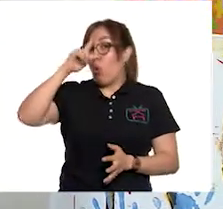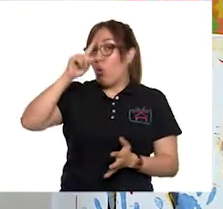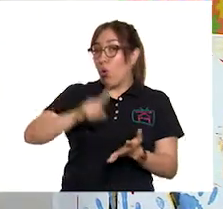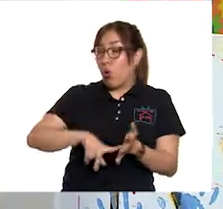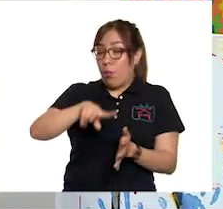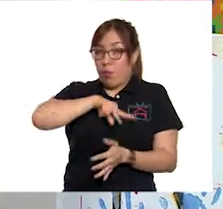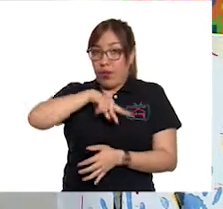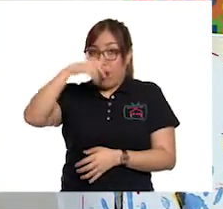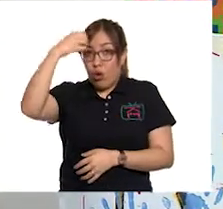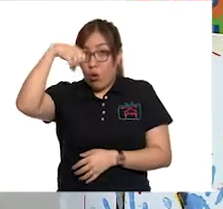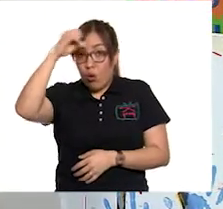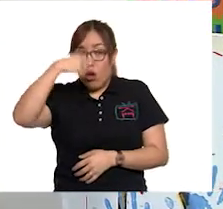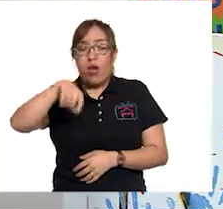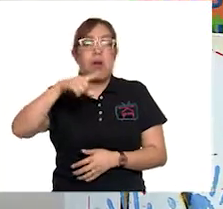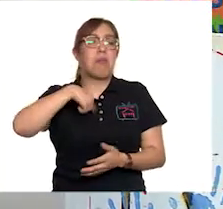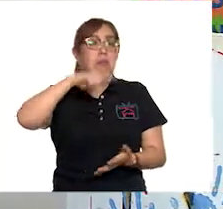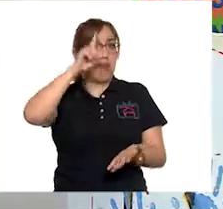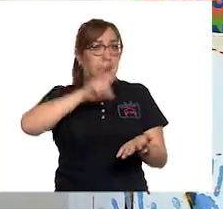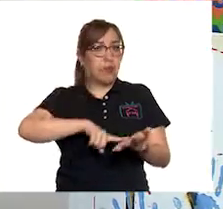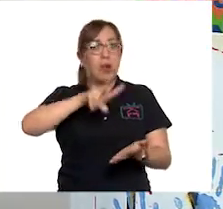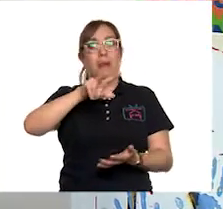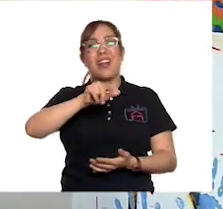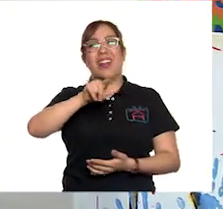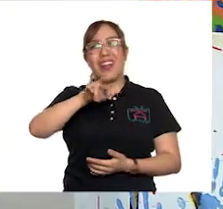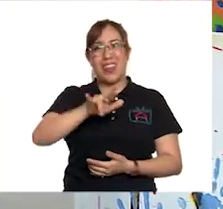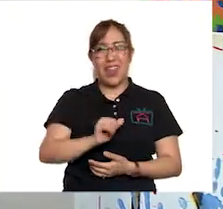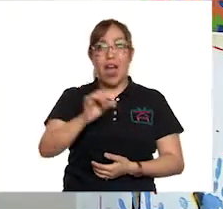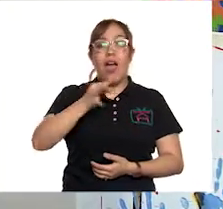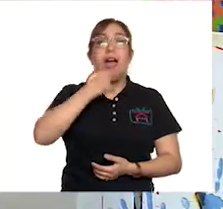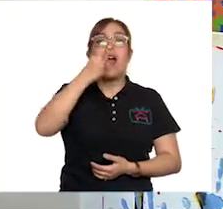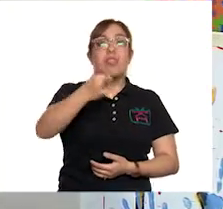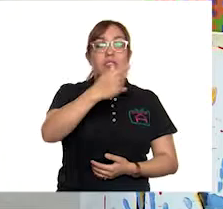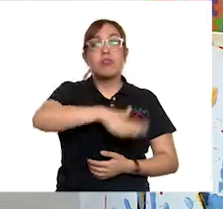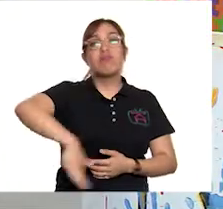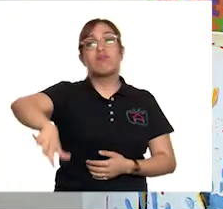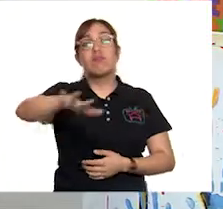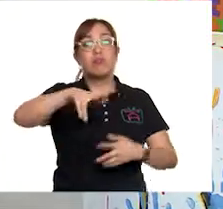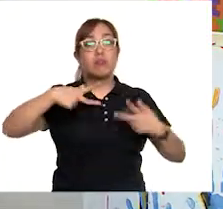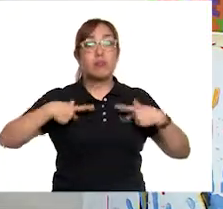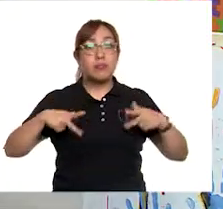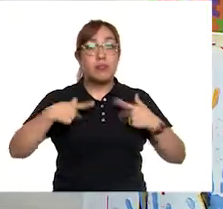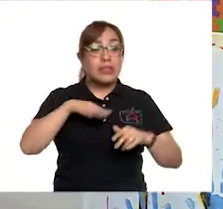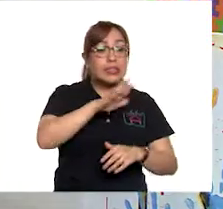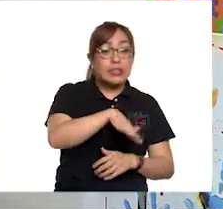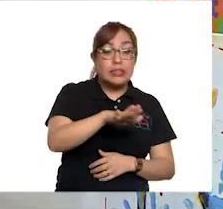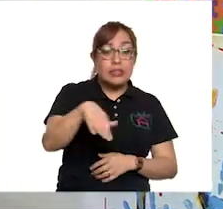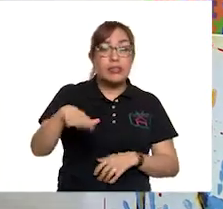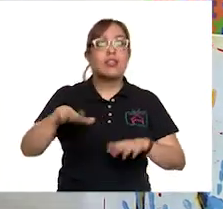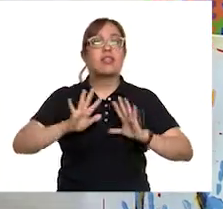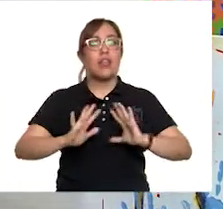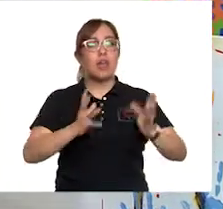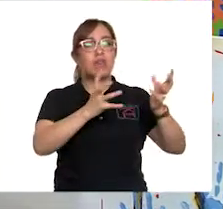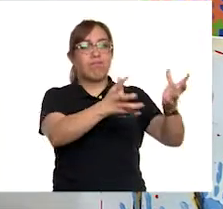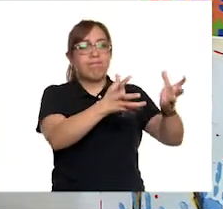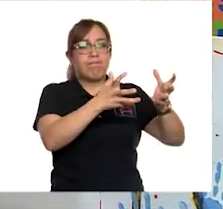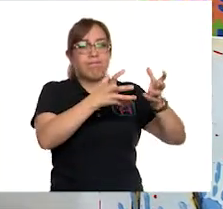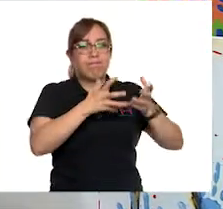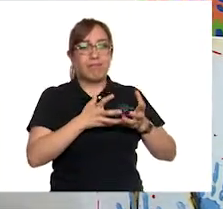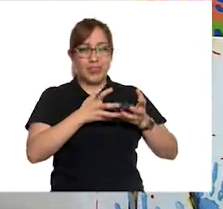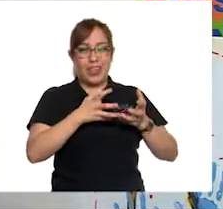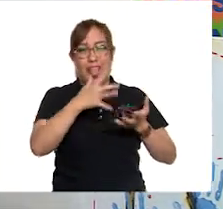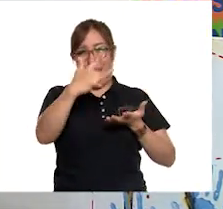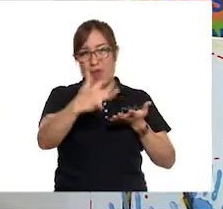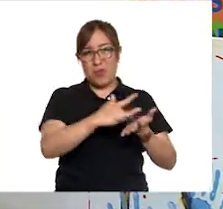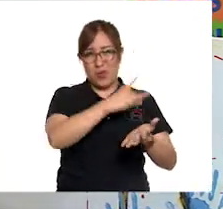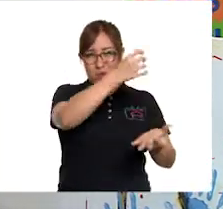que tiene que hacer Valeria es informar a su comunidad que le han dado ese dinero y que la intención